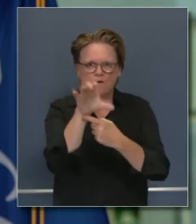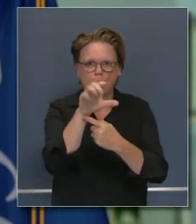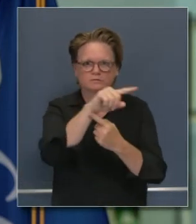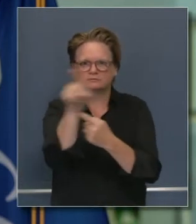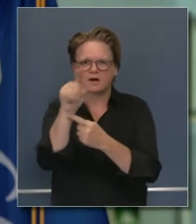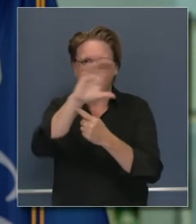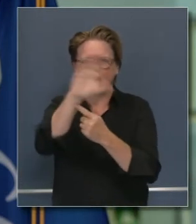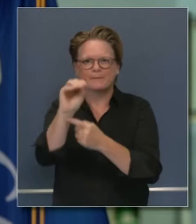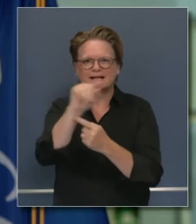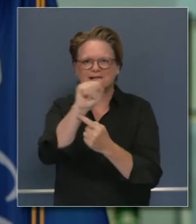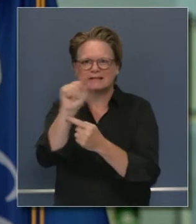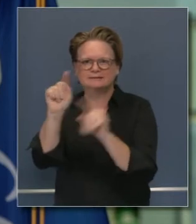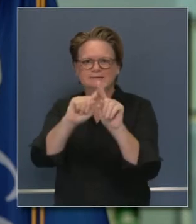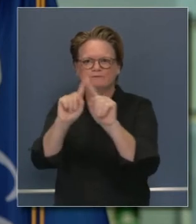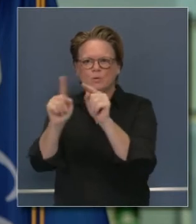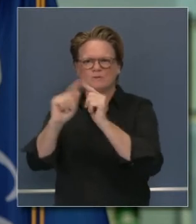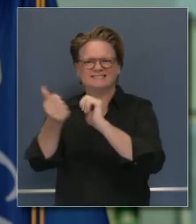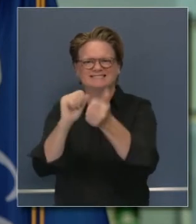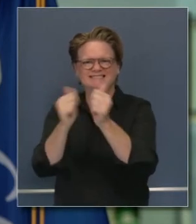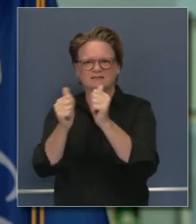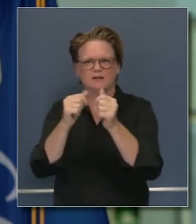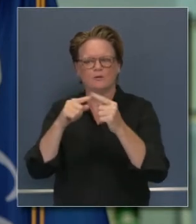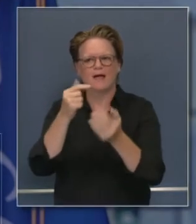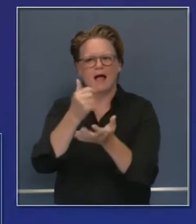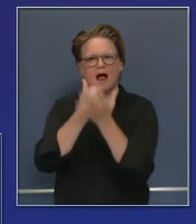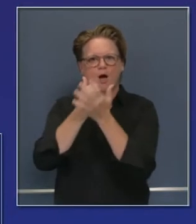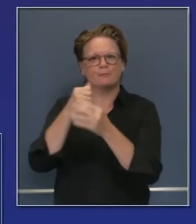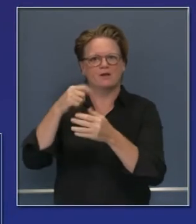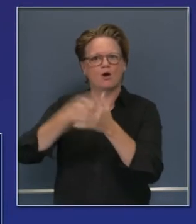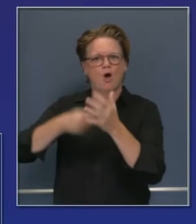manera más efectiva y eficiente de modo que hemos negociado